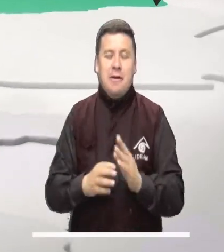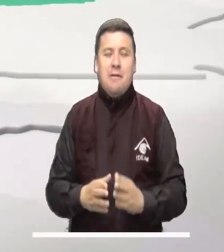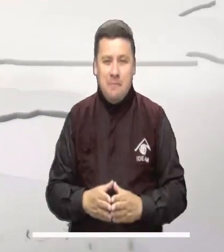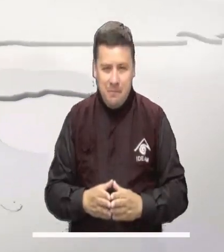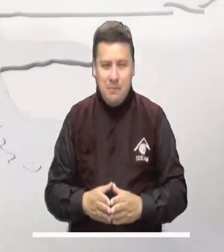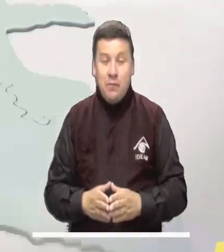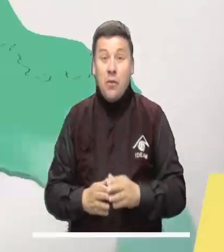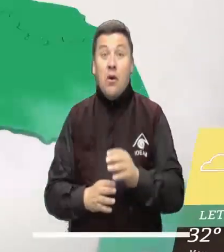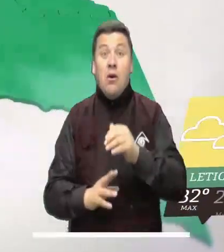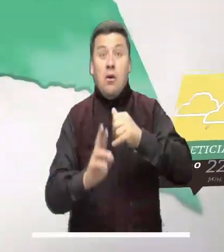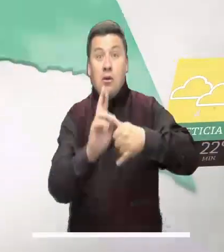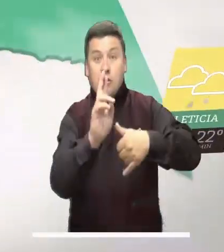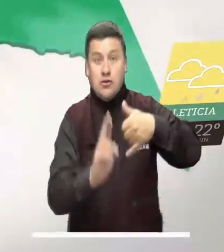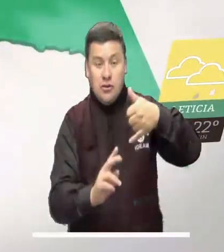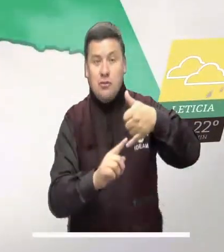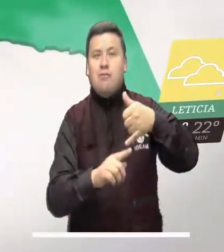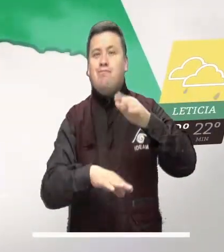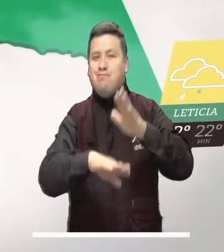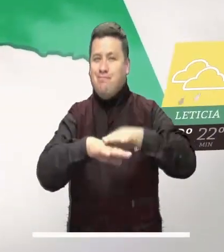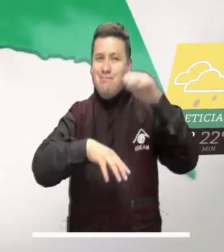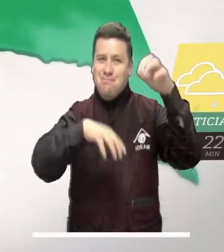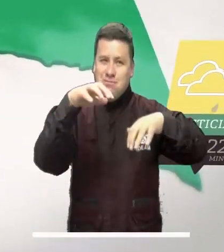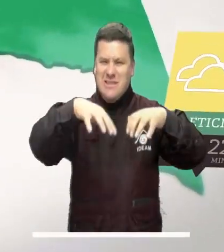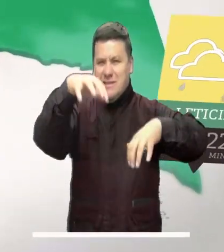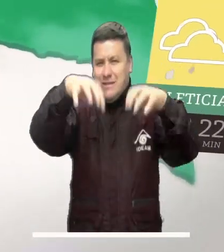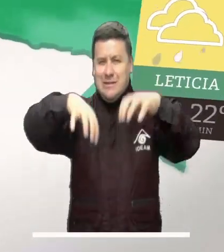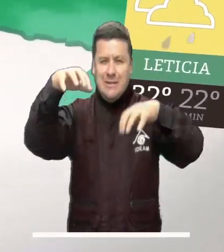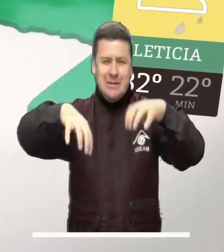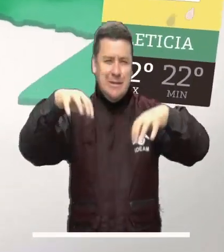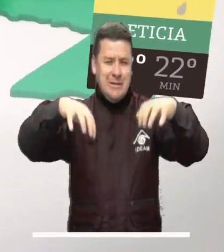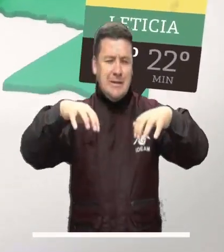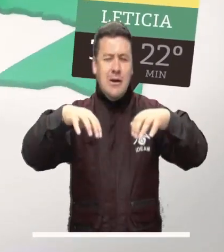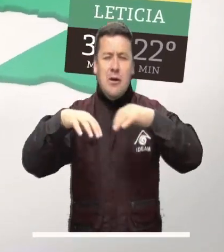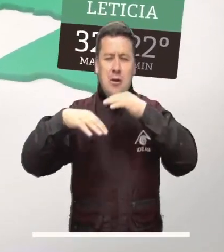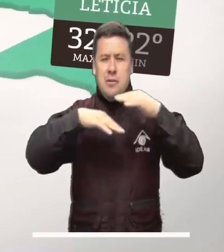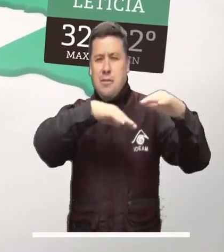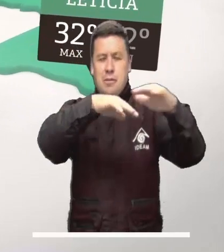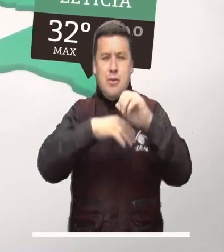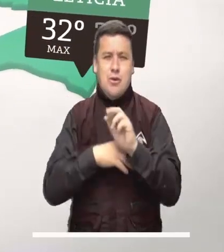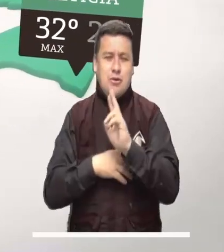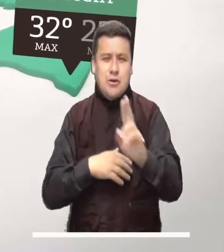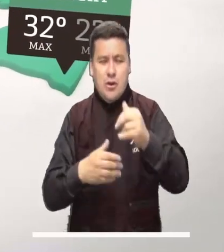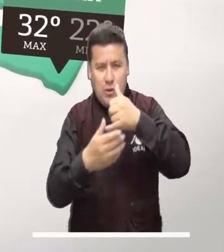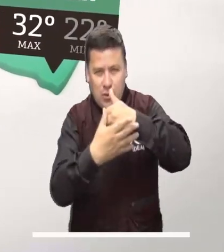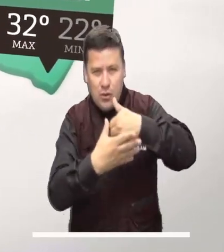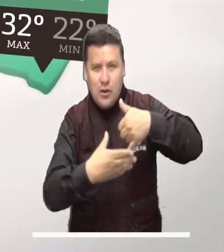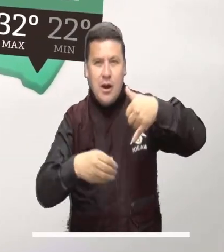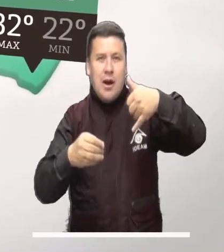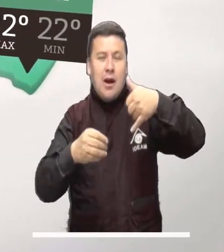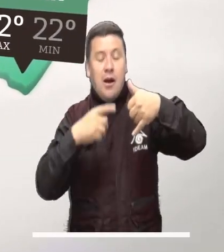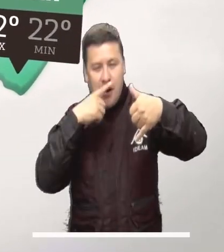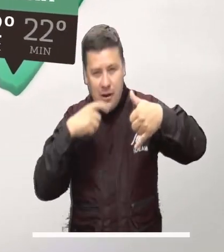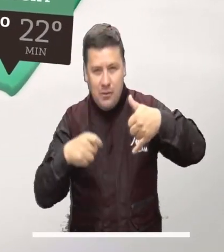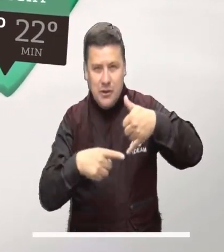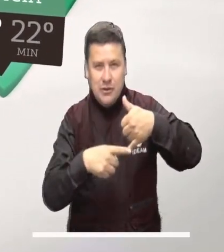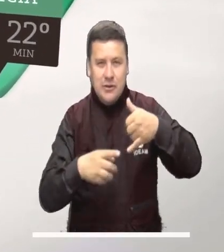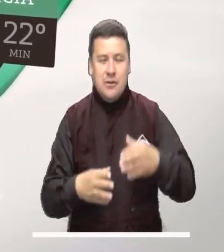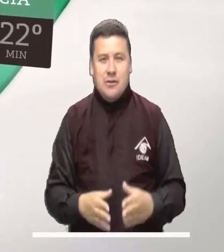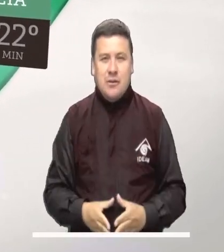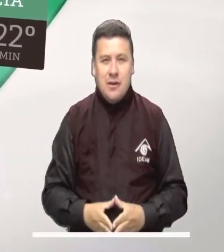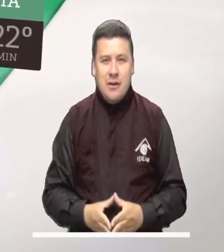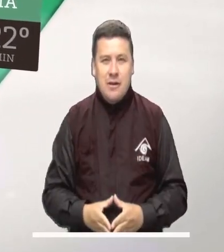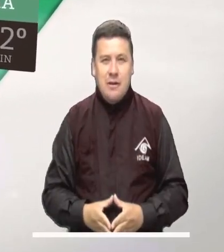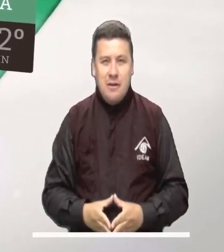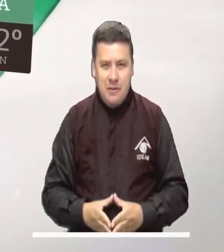noroccidente del Pichada. Hacia el sur del país se auguran algunas lluvias dispersas y cielo mayormente nublado sobre el sur del Guainía y